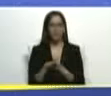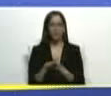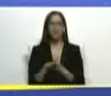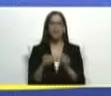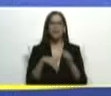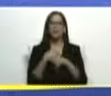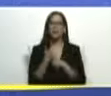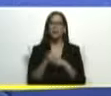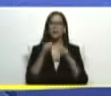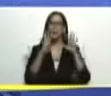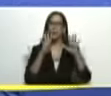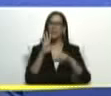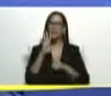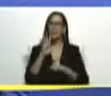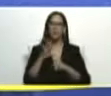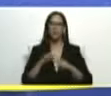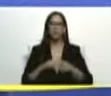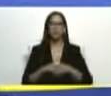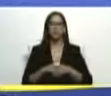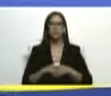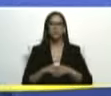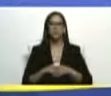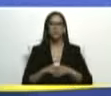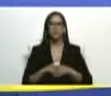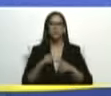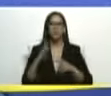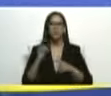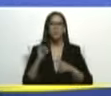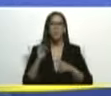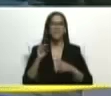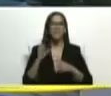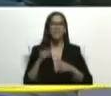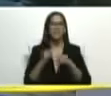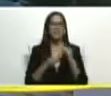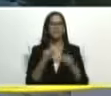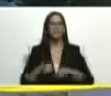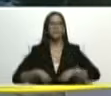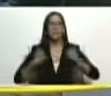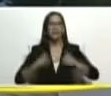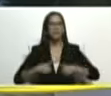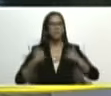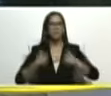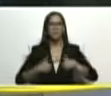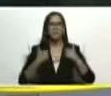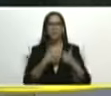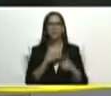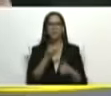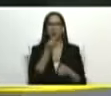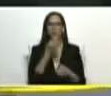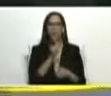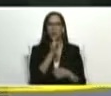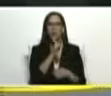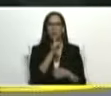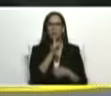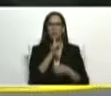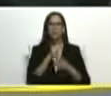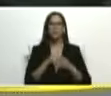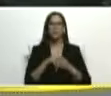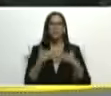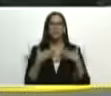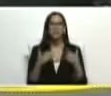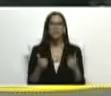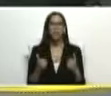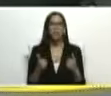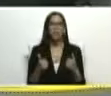el plan no veinticinco montezuma bricomiles hacer más más más quiero buenas noticias las bricomiles en salud